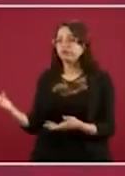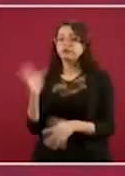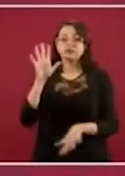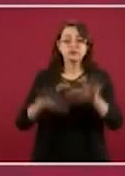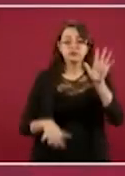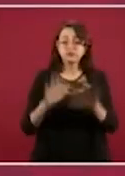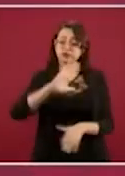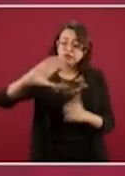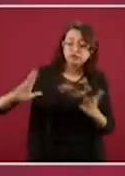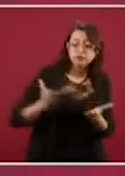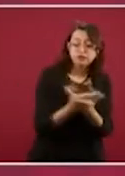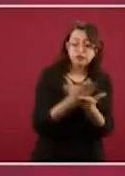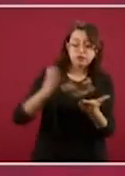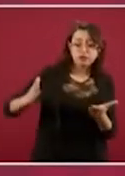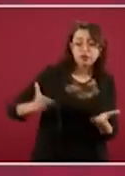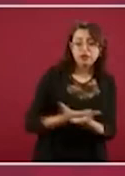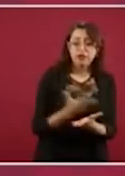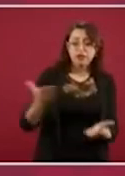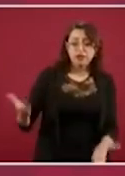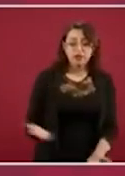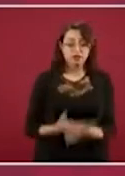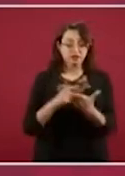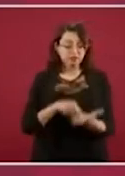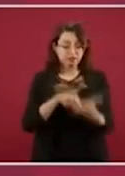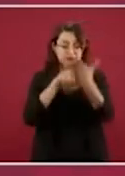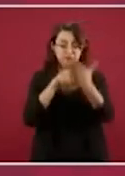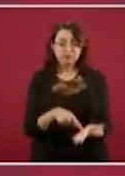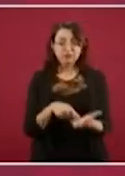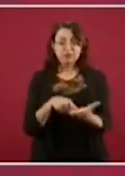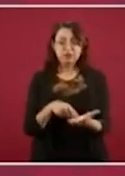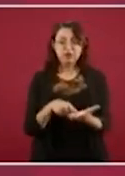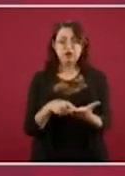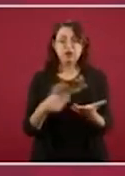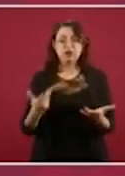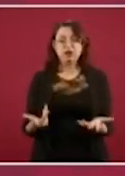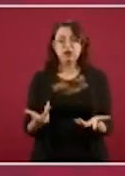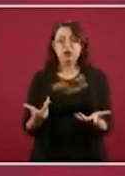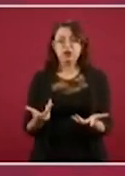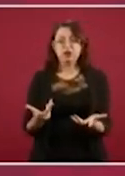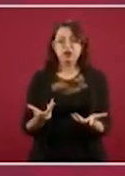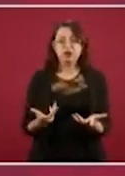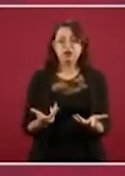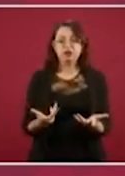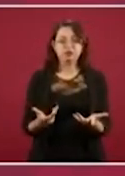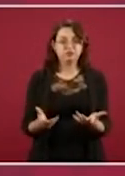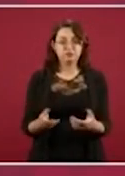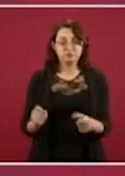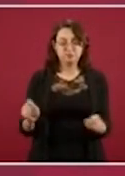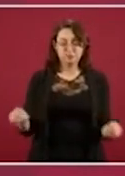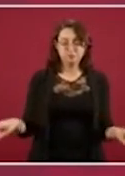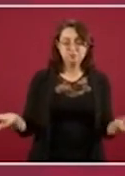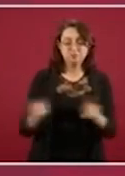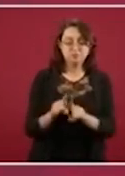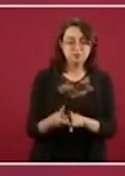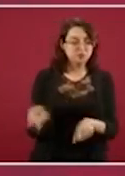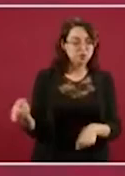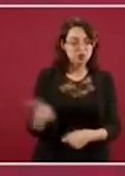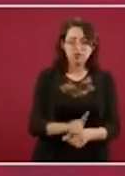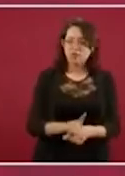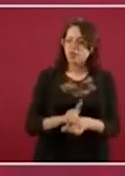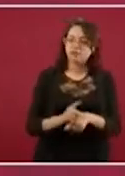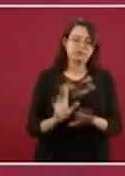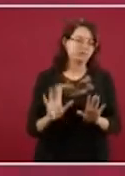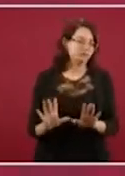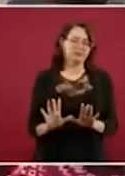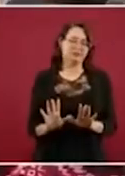solicitudes, las peticiones que recibe el señor presidente, no llegan al mismo ritmo que él. O sea, él llega y luego las cosas van llegando,